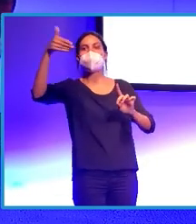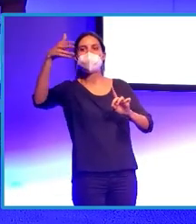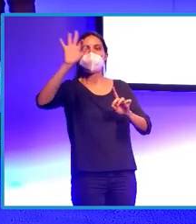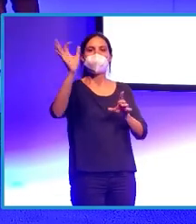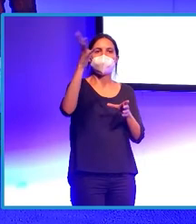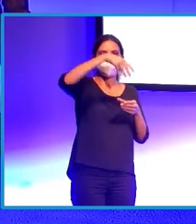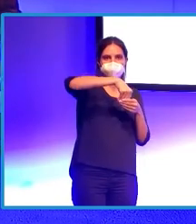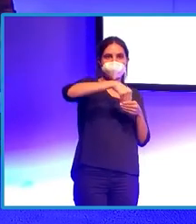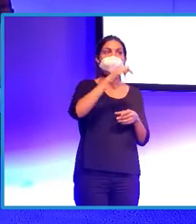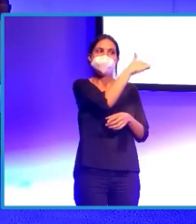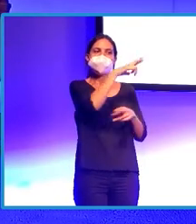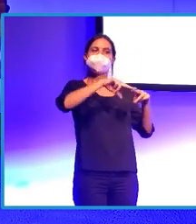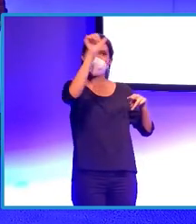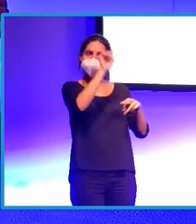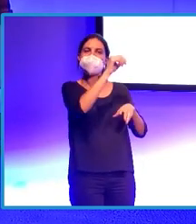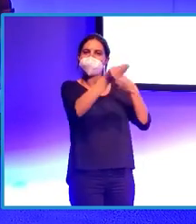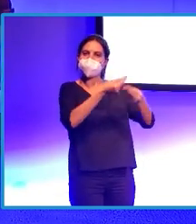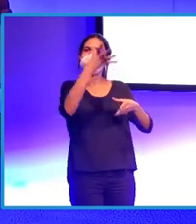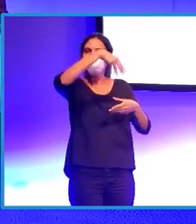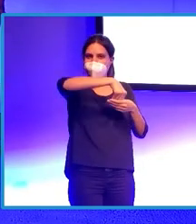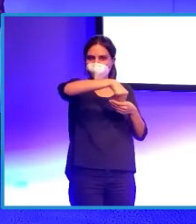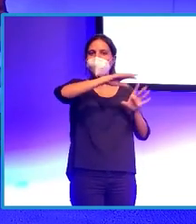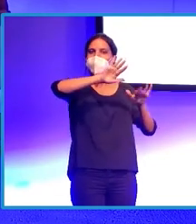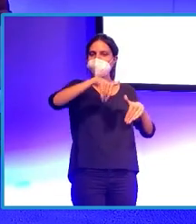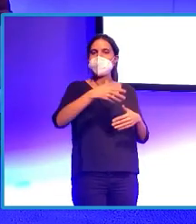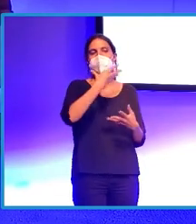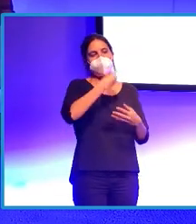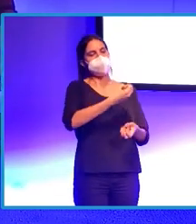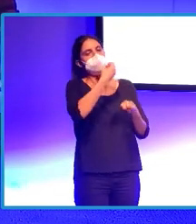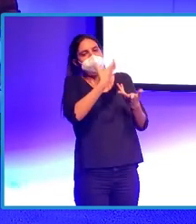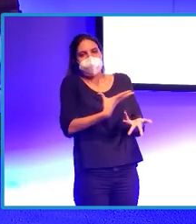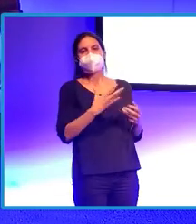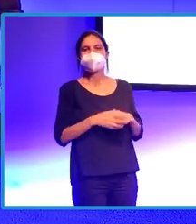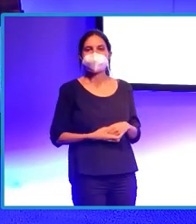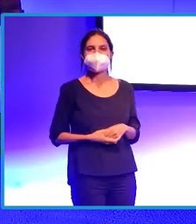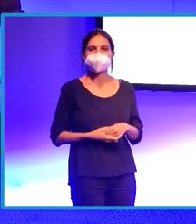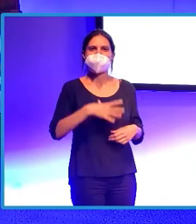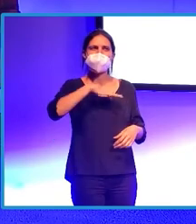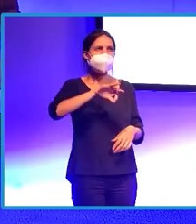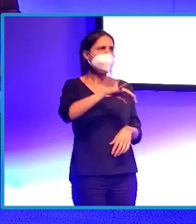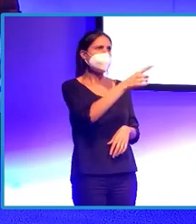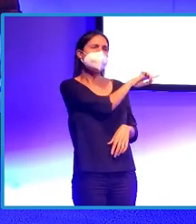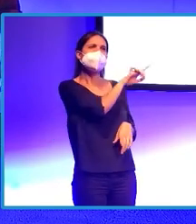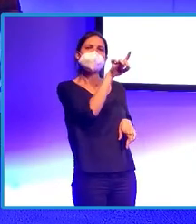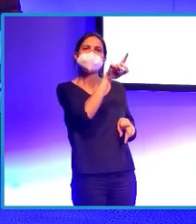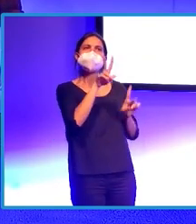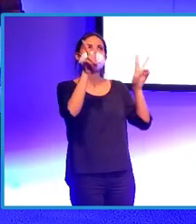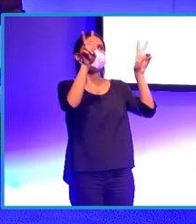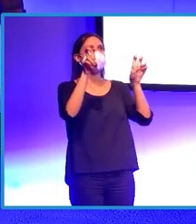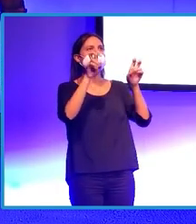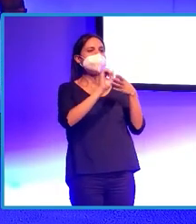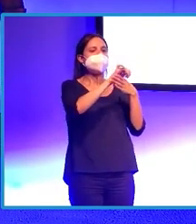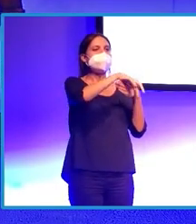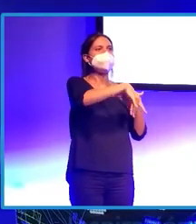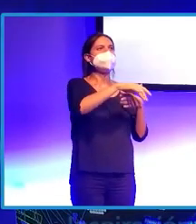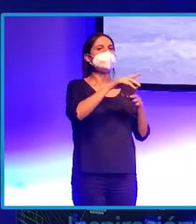Este vídeo lo hicimos en el plató y nos quedó bastante resultón, digamos. Bueno, puedes poner el de las lenguas, el